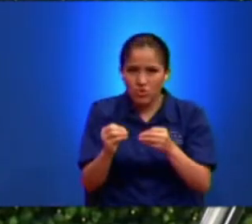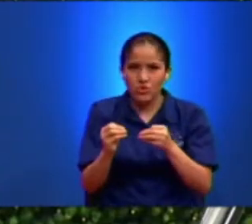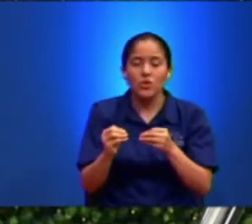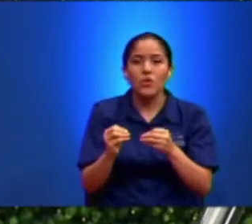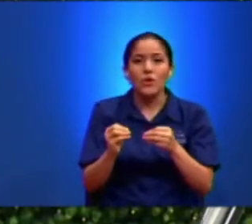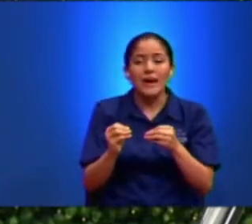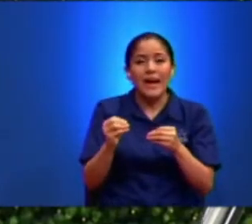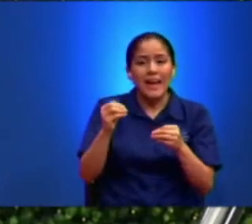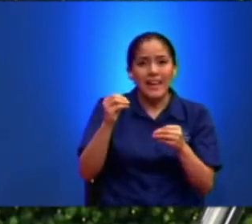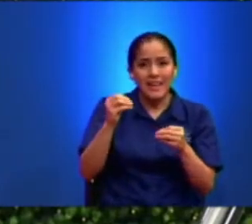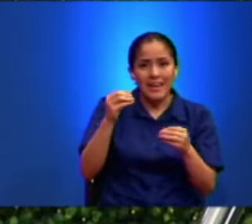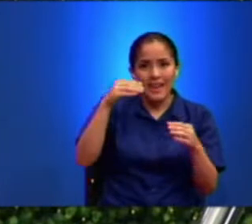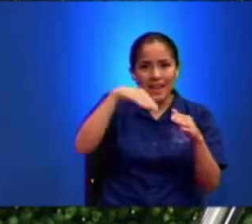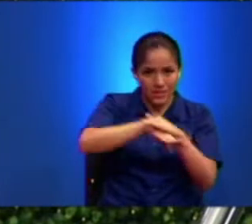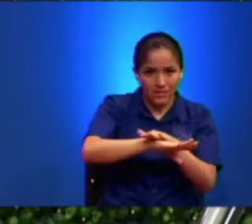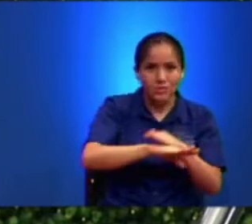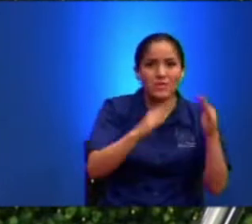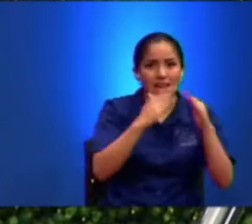Y Entonces